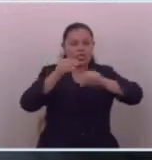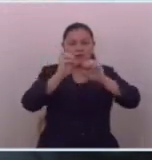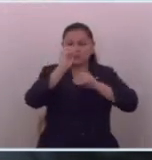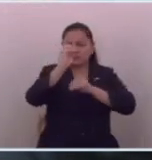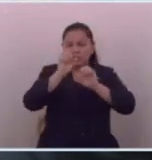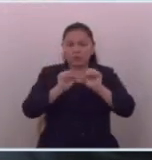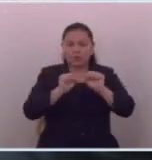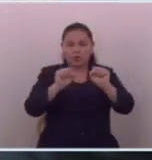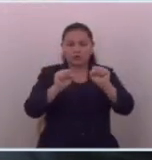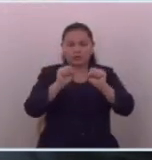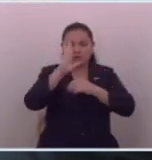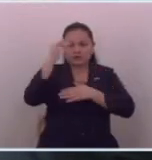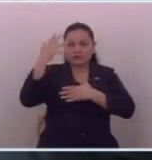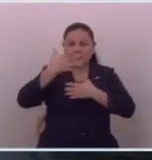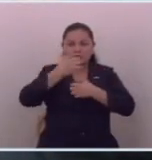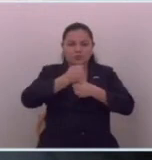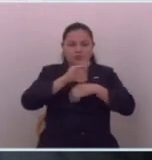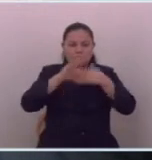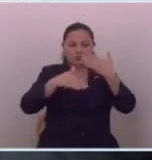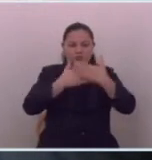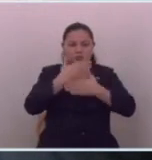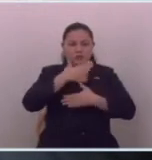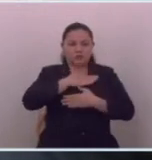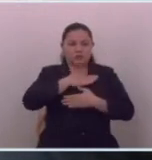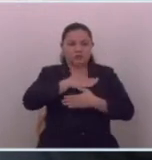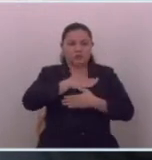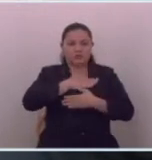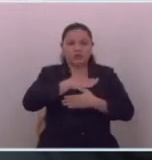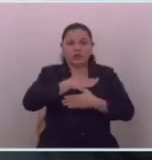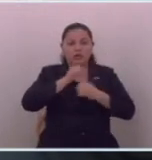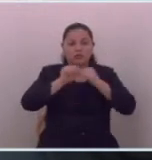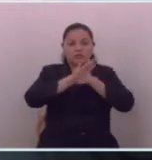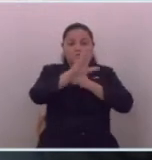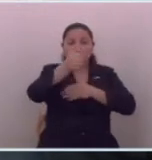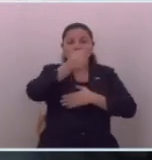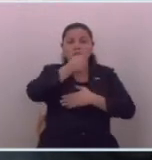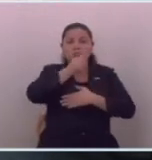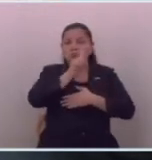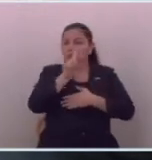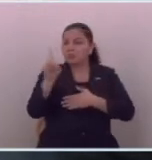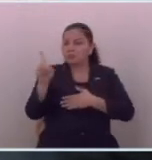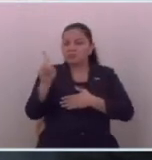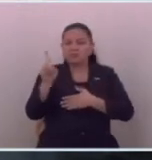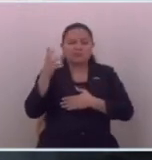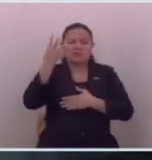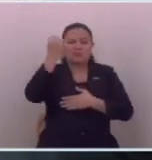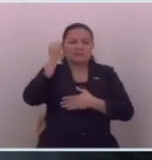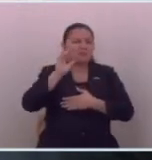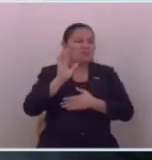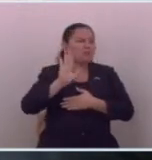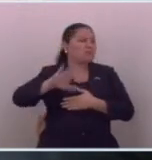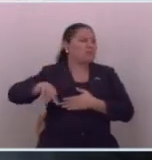de ser el país más seguro eso para ellos no es noticia no es relevante.